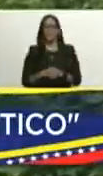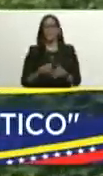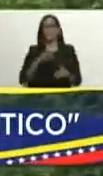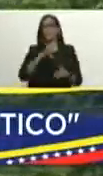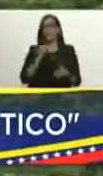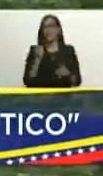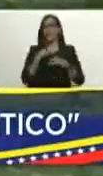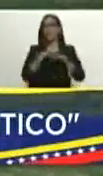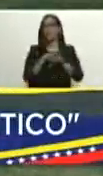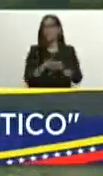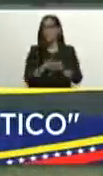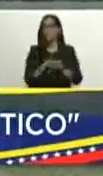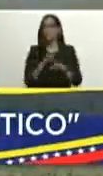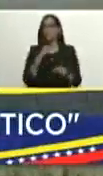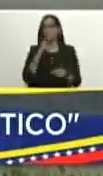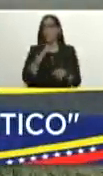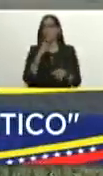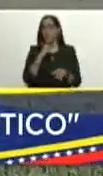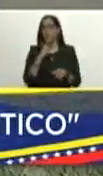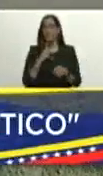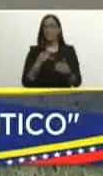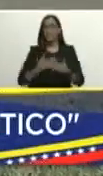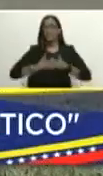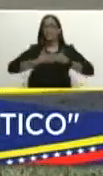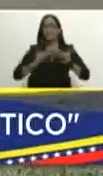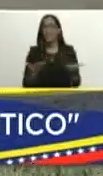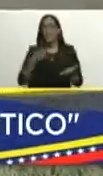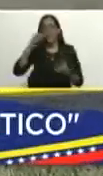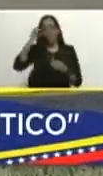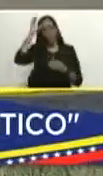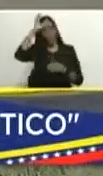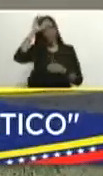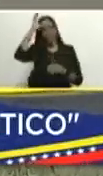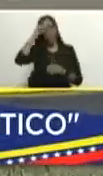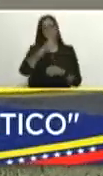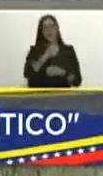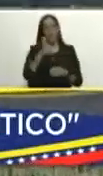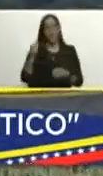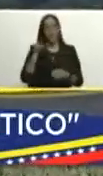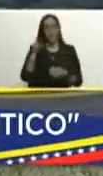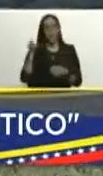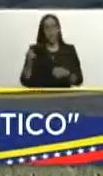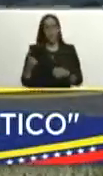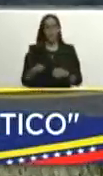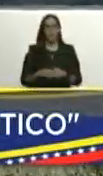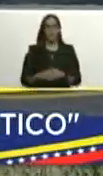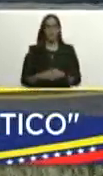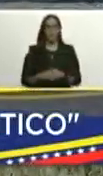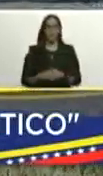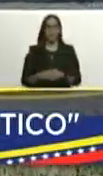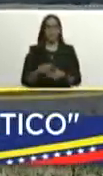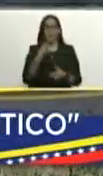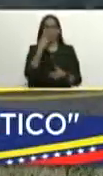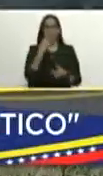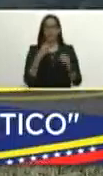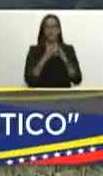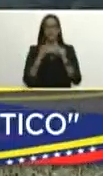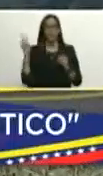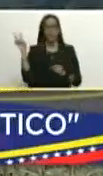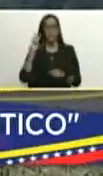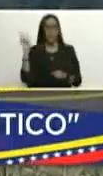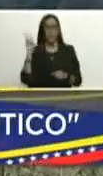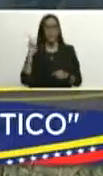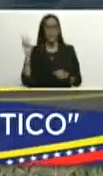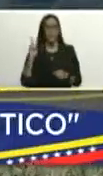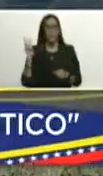lo hacemos en función de darle un reconocimiento a cada uno de ellos. Y estas imágenes que usted está viendo, que la está viendo toda Venezuela y